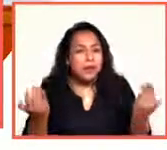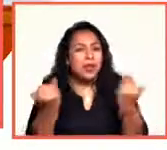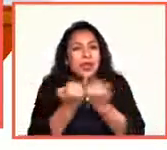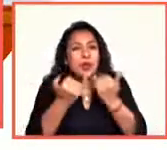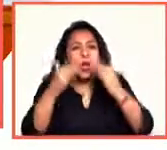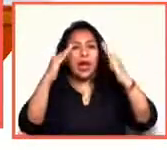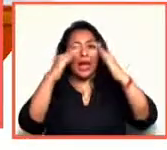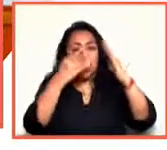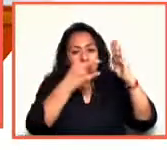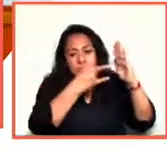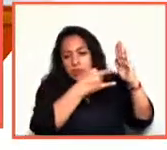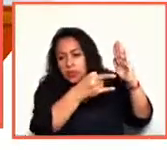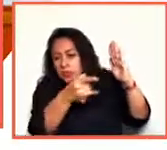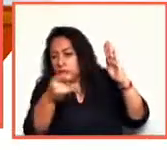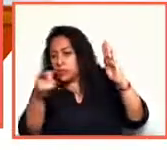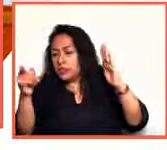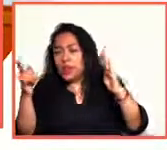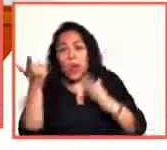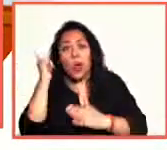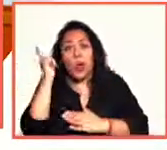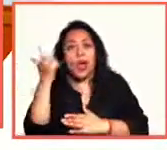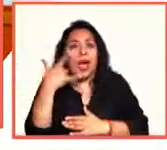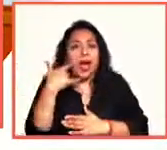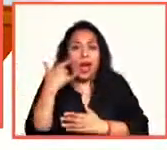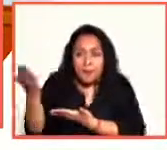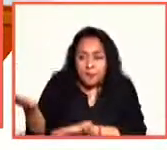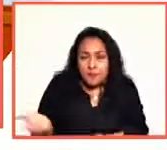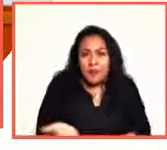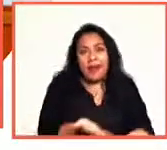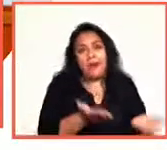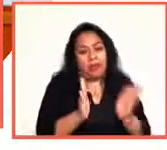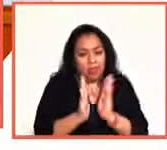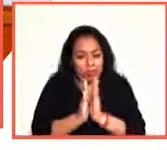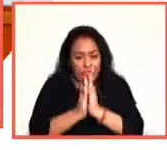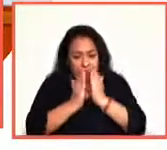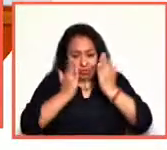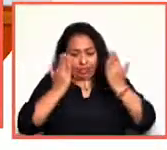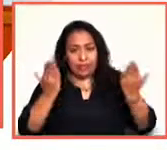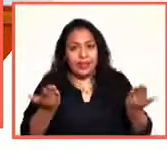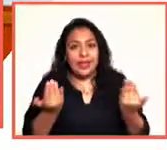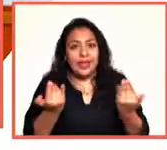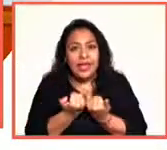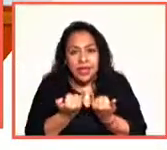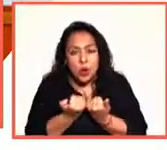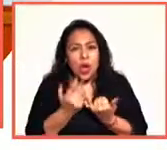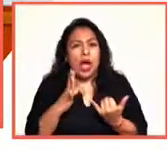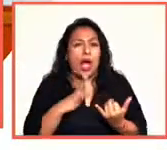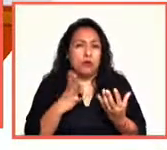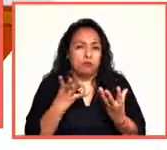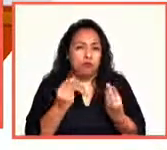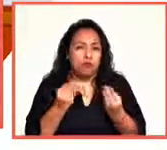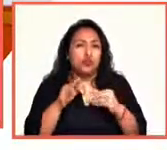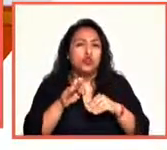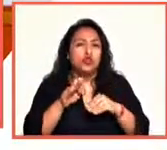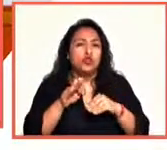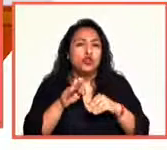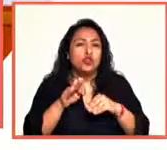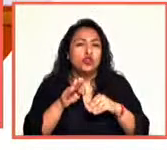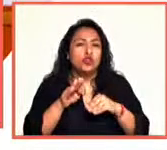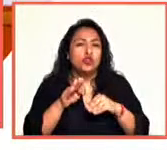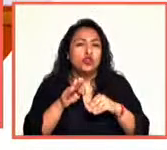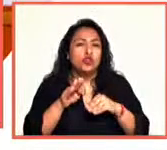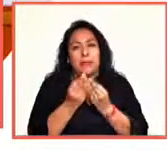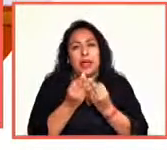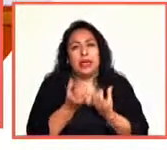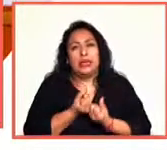ojalá sea hospitalaria, ¿no? Y entonces, hay mil cosas en torno al lenguaje. Los albures funcionan a